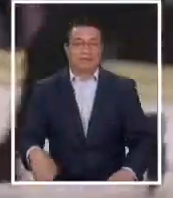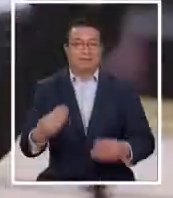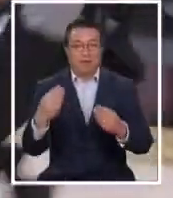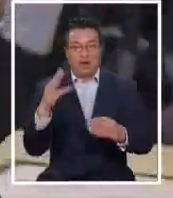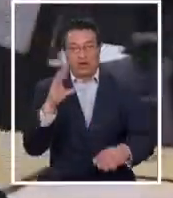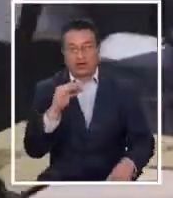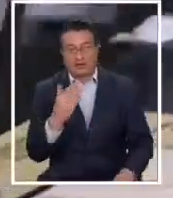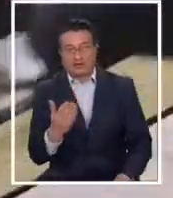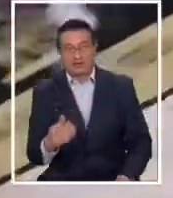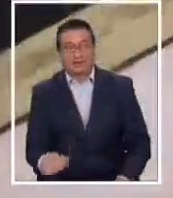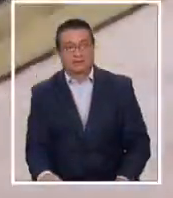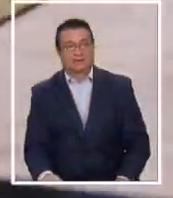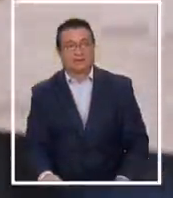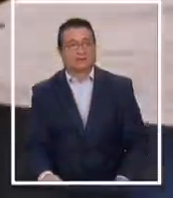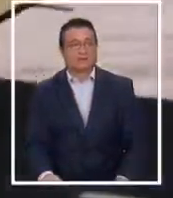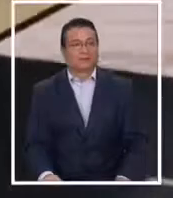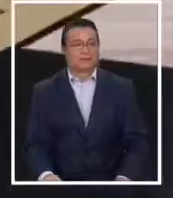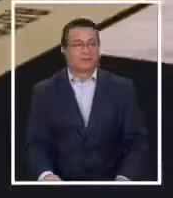Buenas noches.